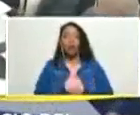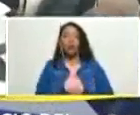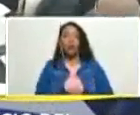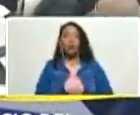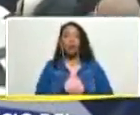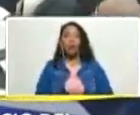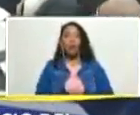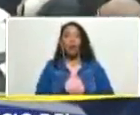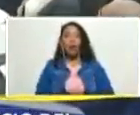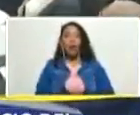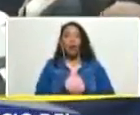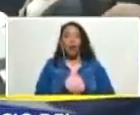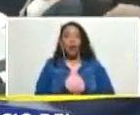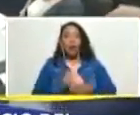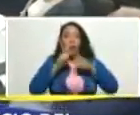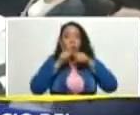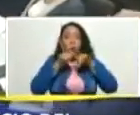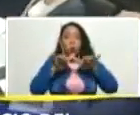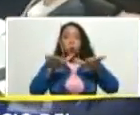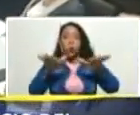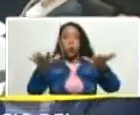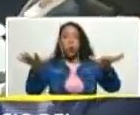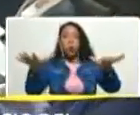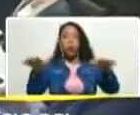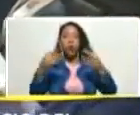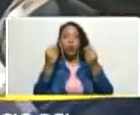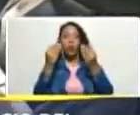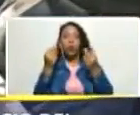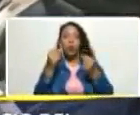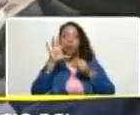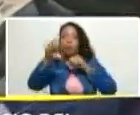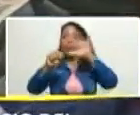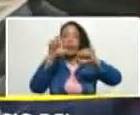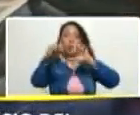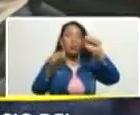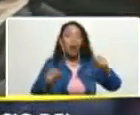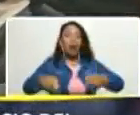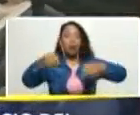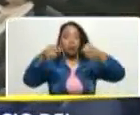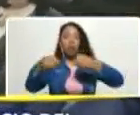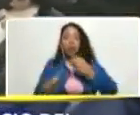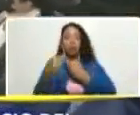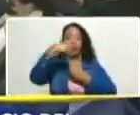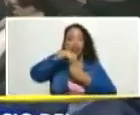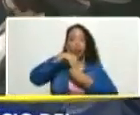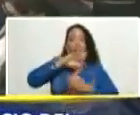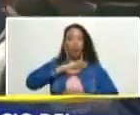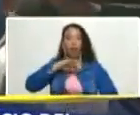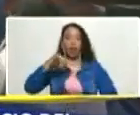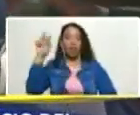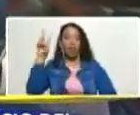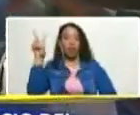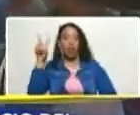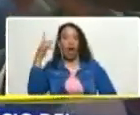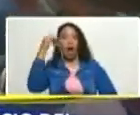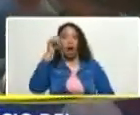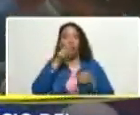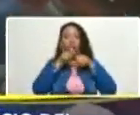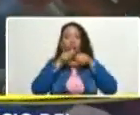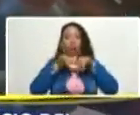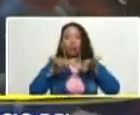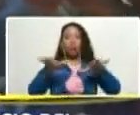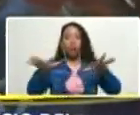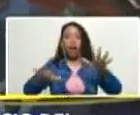hay una expansión del comercio del consumo interno del mercado interno hay una expansión de la actividad